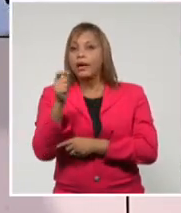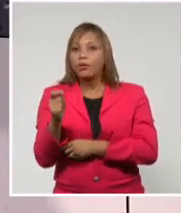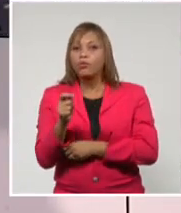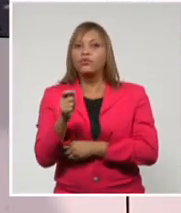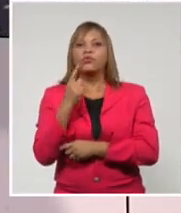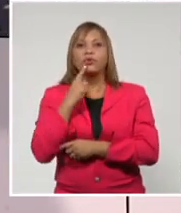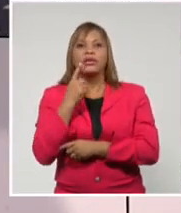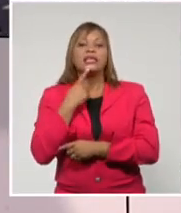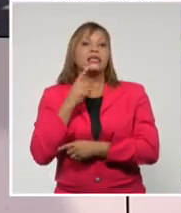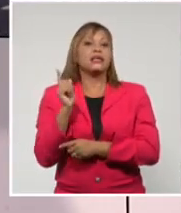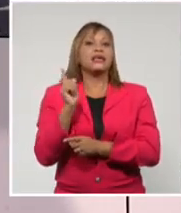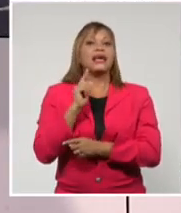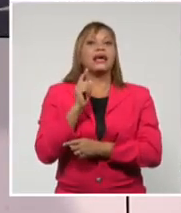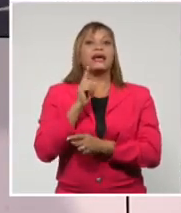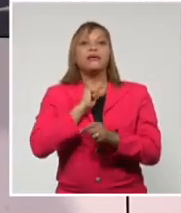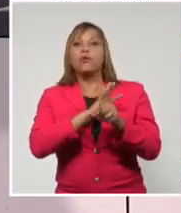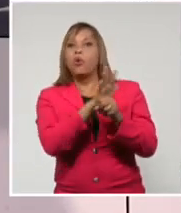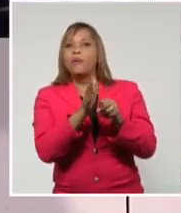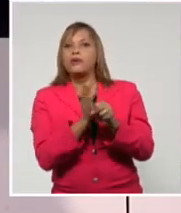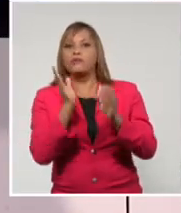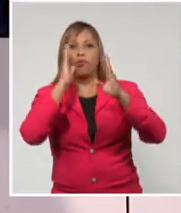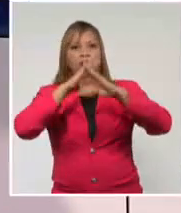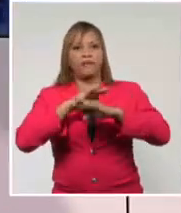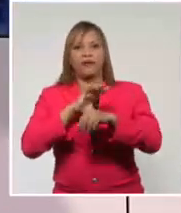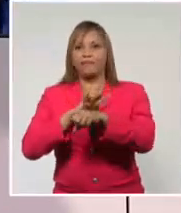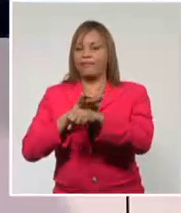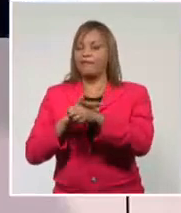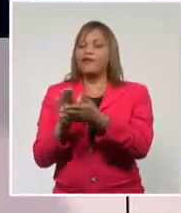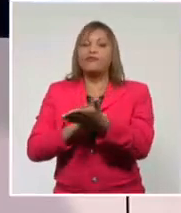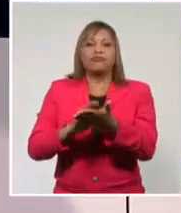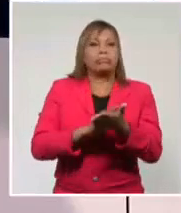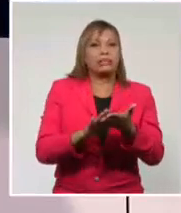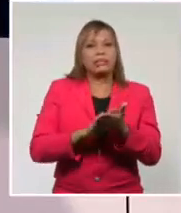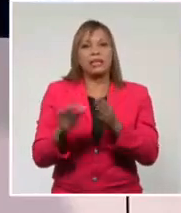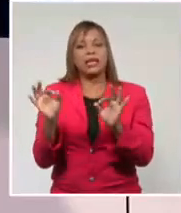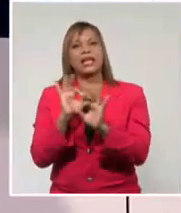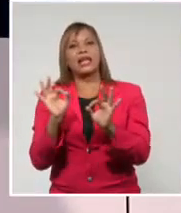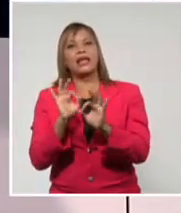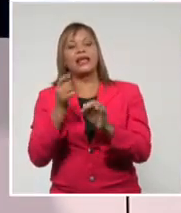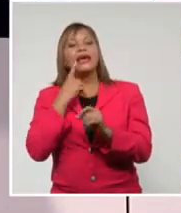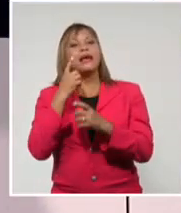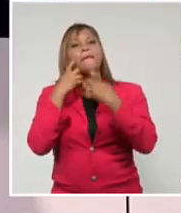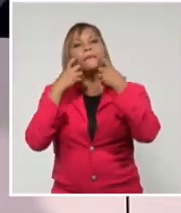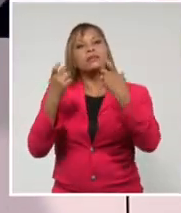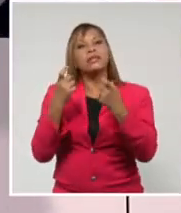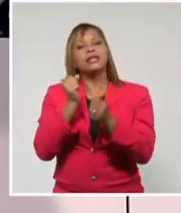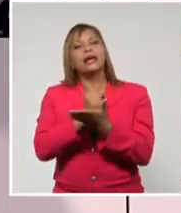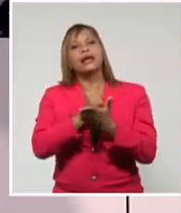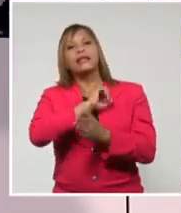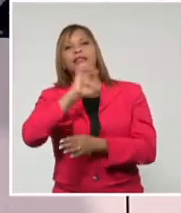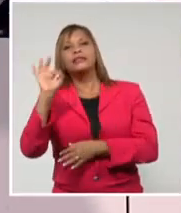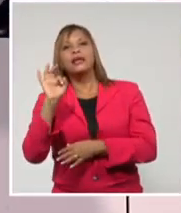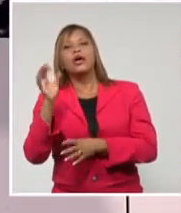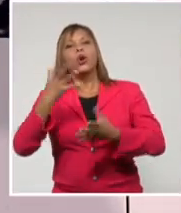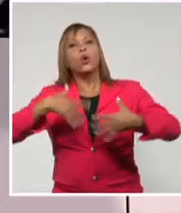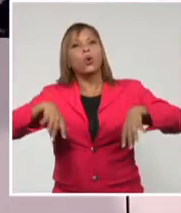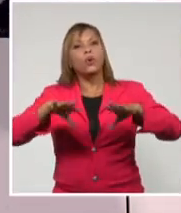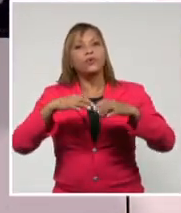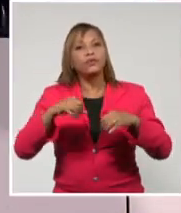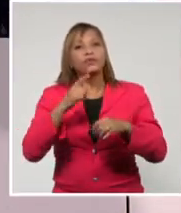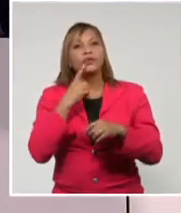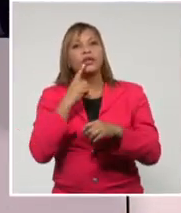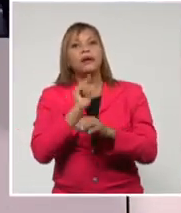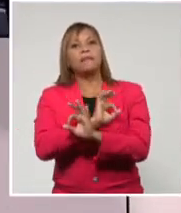que sus estudiantes se contagiaran. En esta nueva etapa, no menos importante, es garantizar las condiciones para que la higiene no encuentre